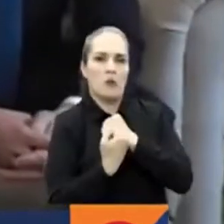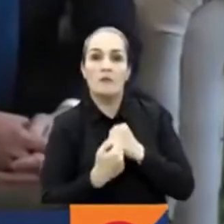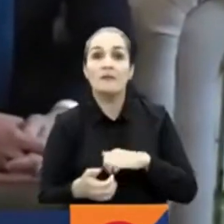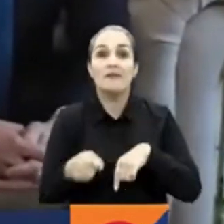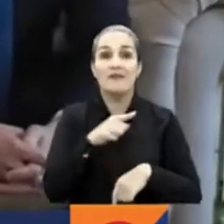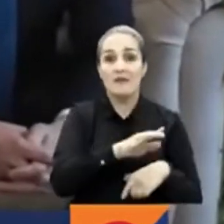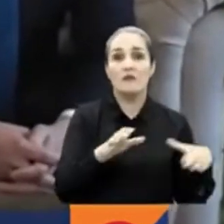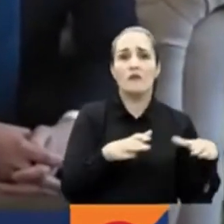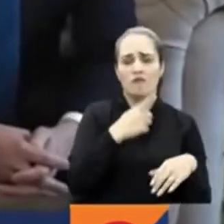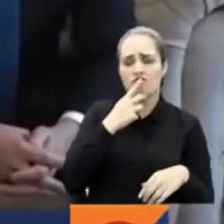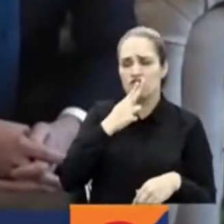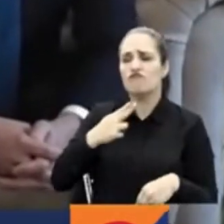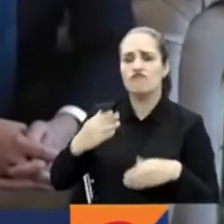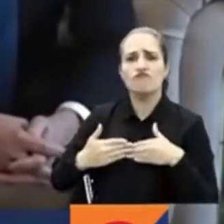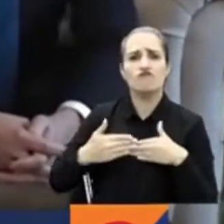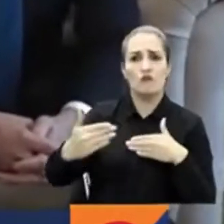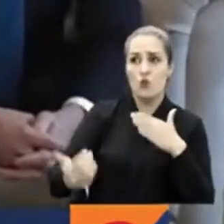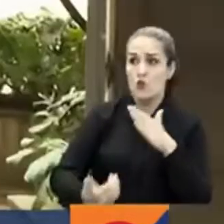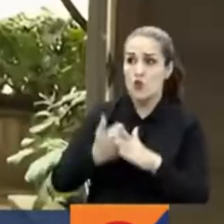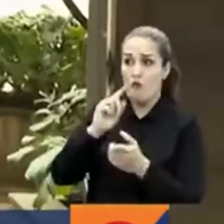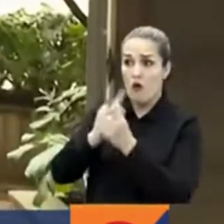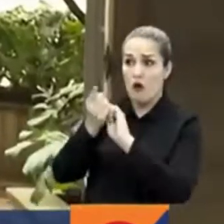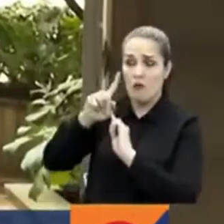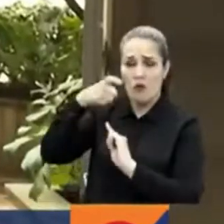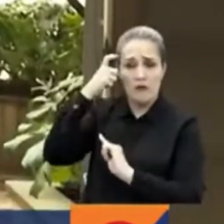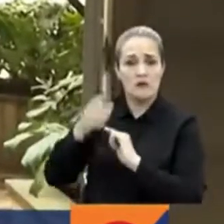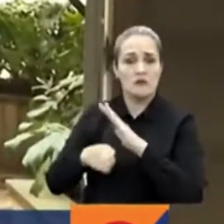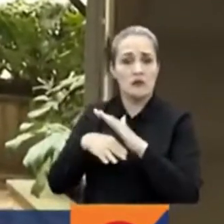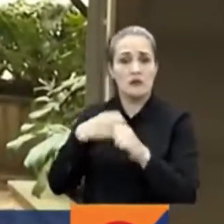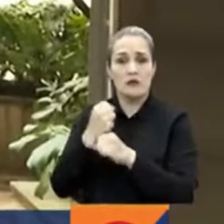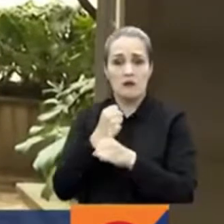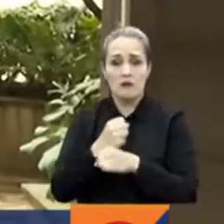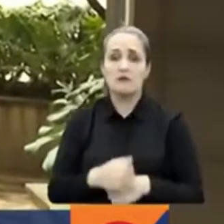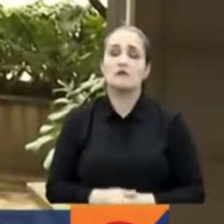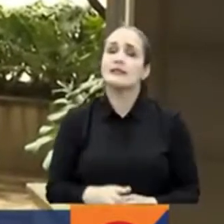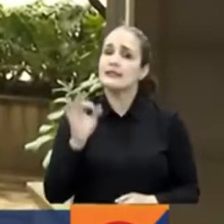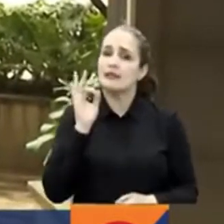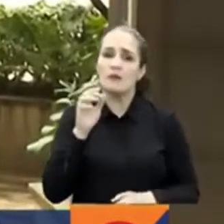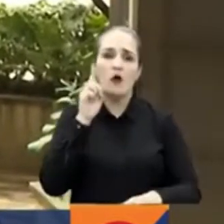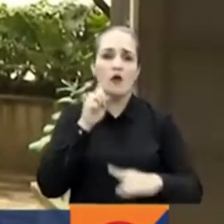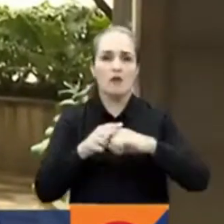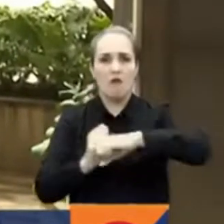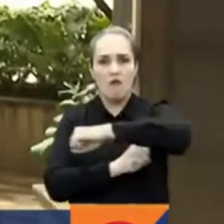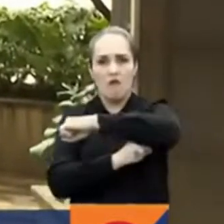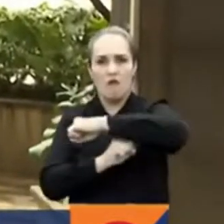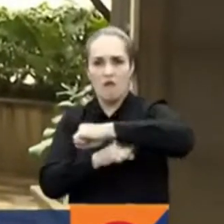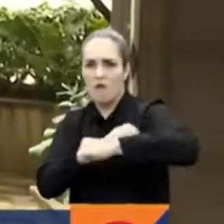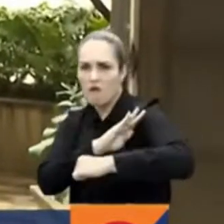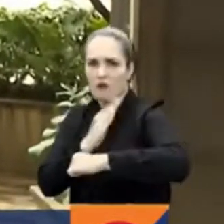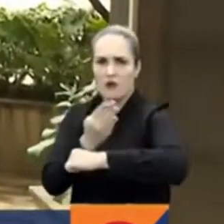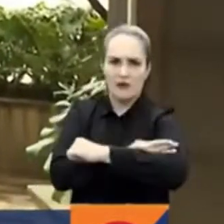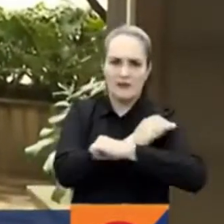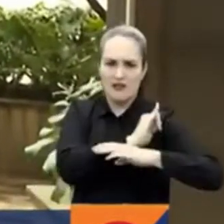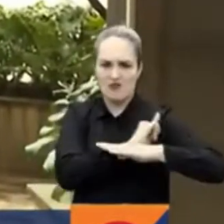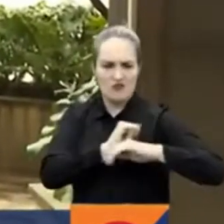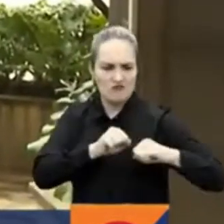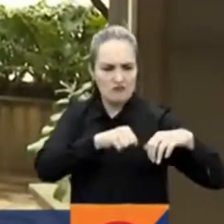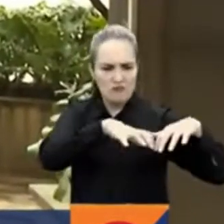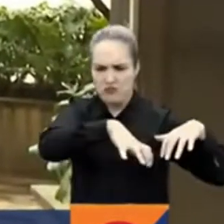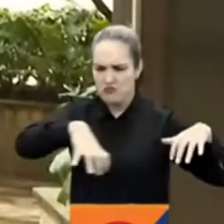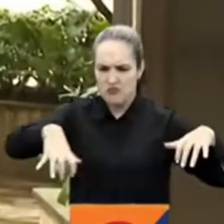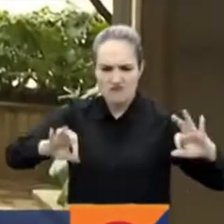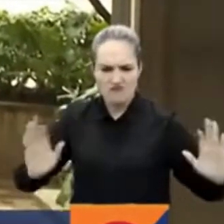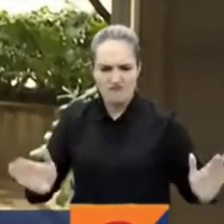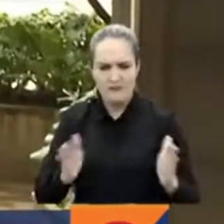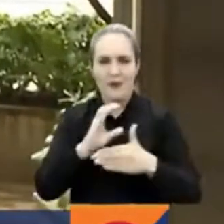compromiso de seguir trabajando con el nuevo gobierno. Siempre en esta línea de fortalecer instituciones y de seguir fortaleciendo a